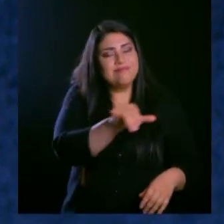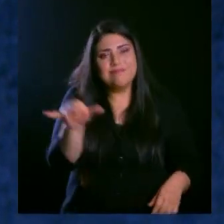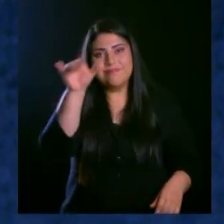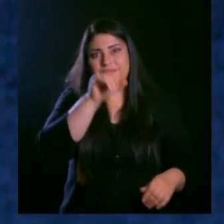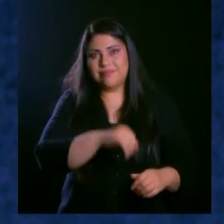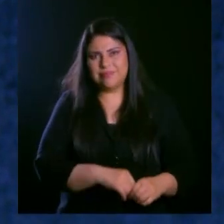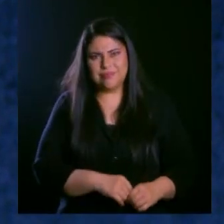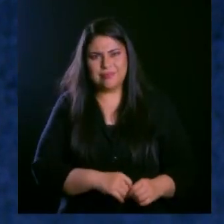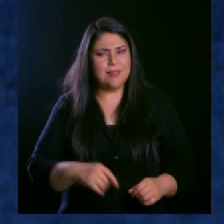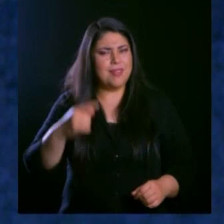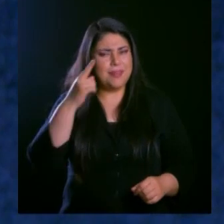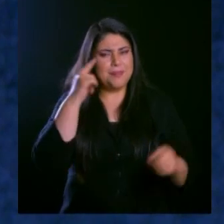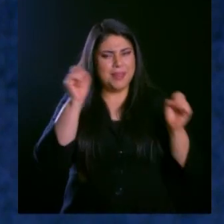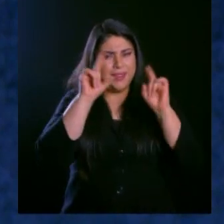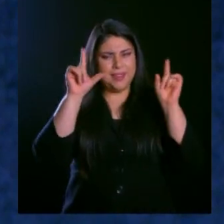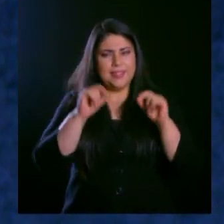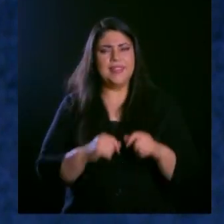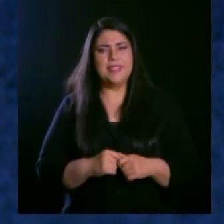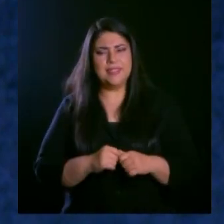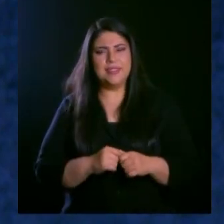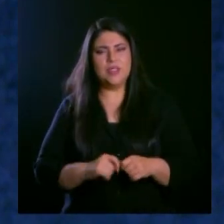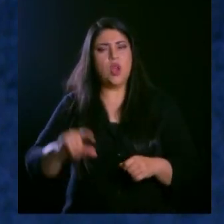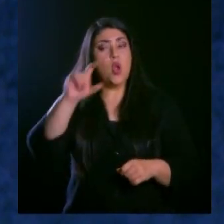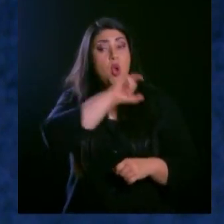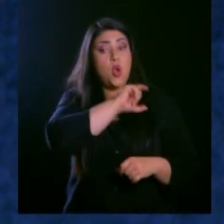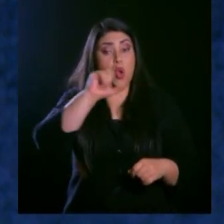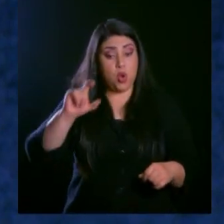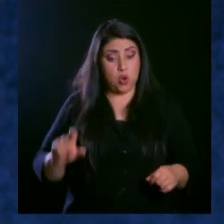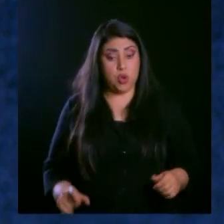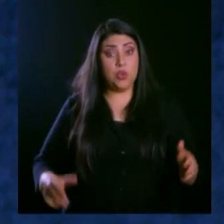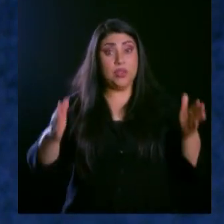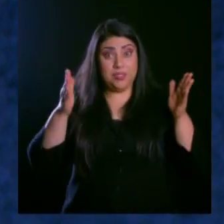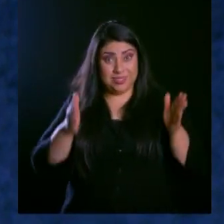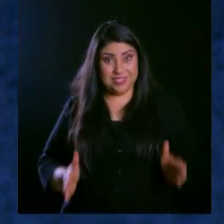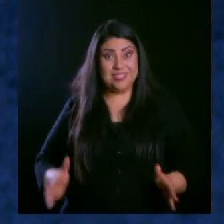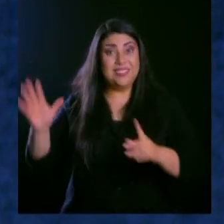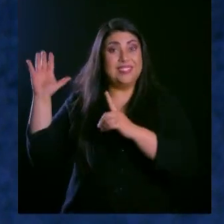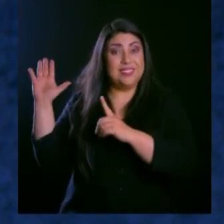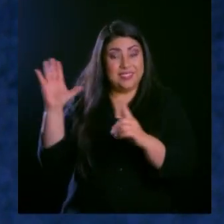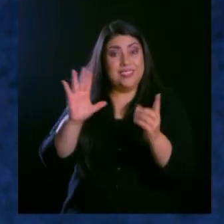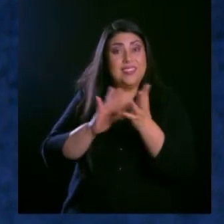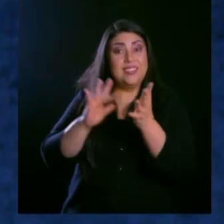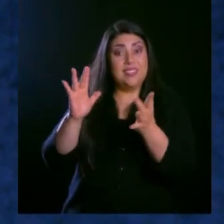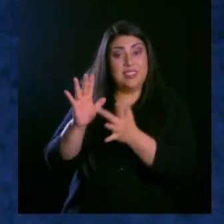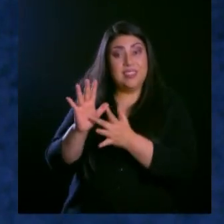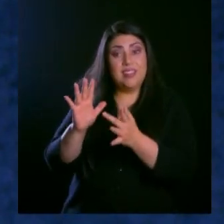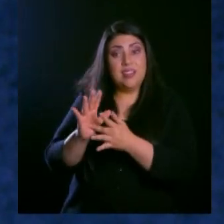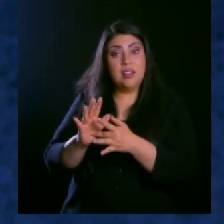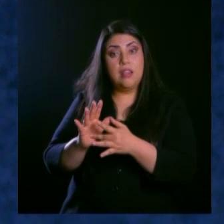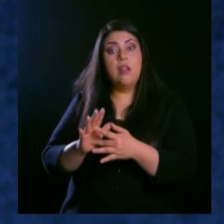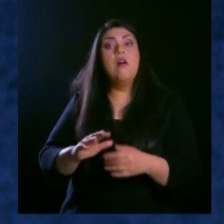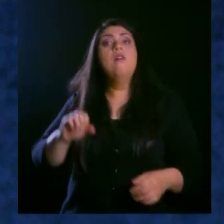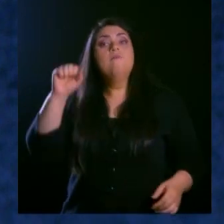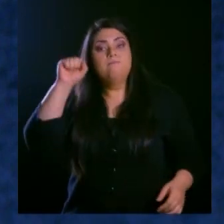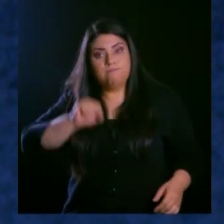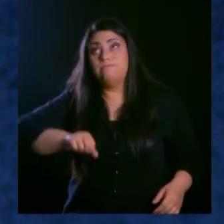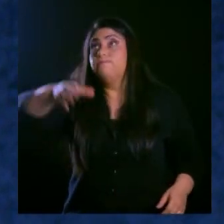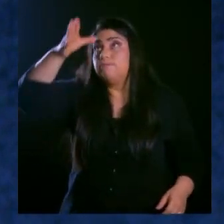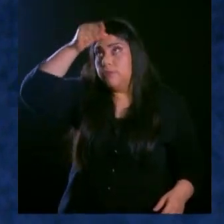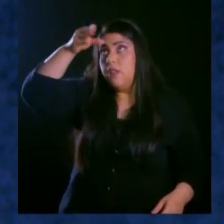Ahora, qué interesante, un cristiano es el discípulo de Jesús, alguien que se deja formar para ser igual a Jesús.